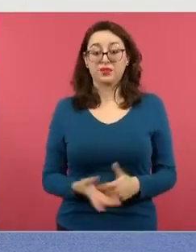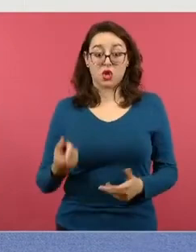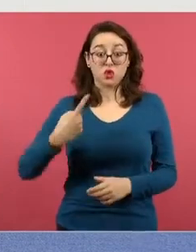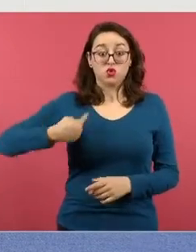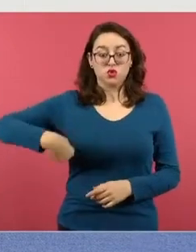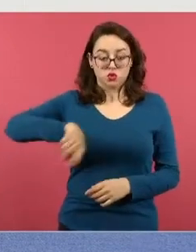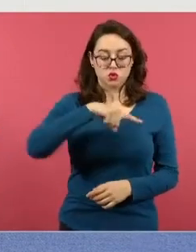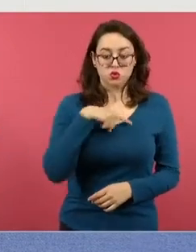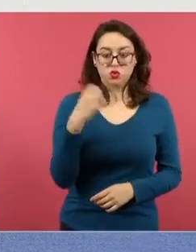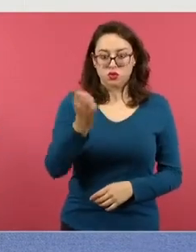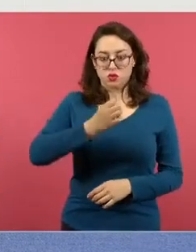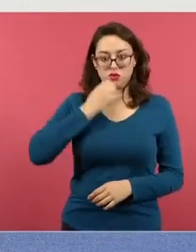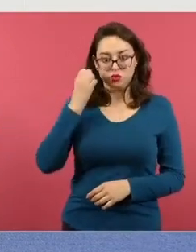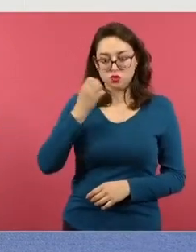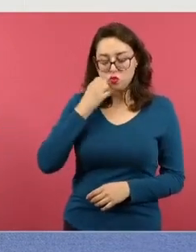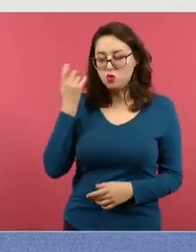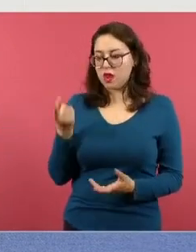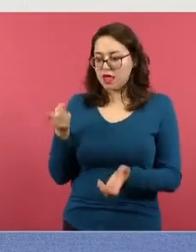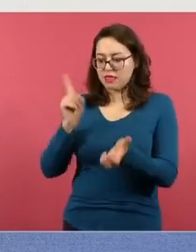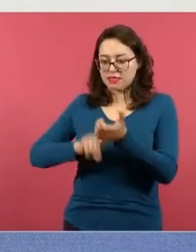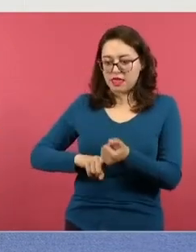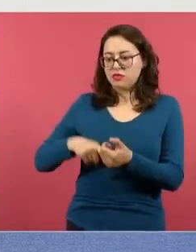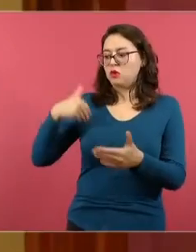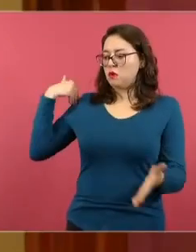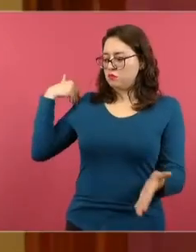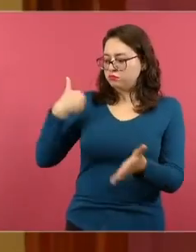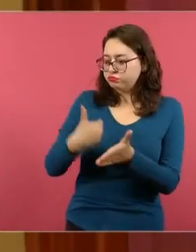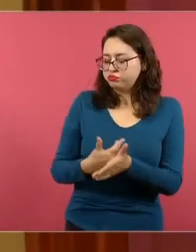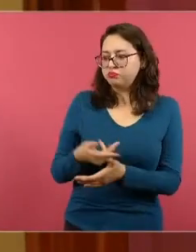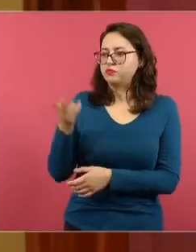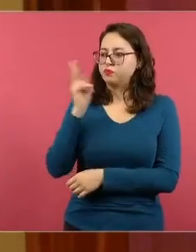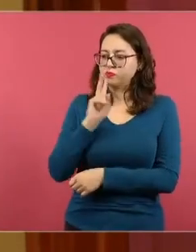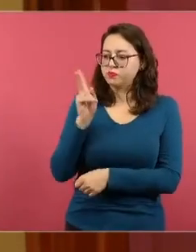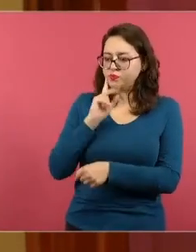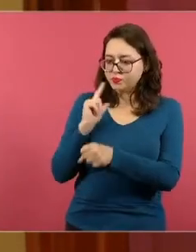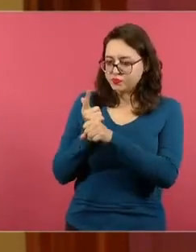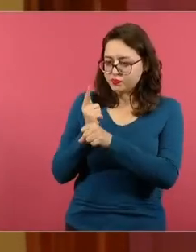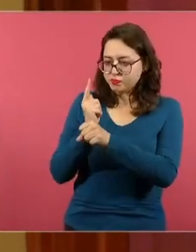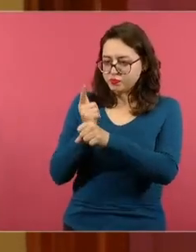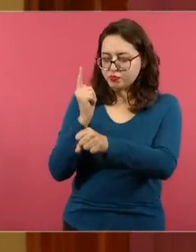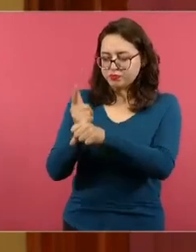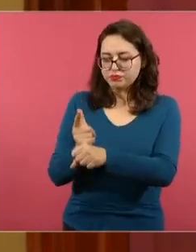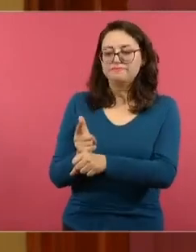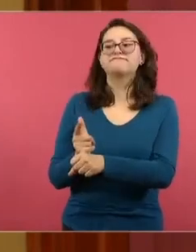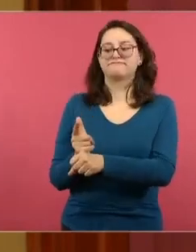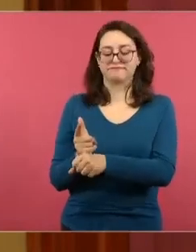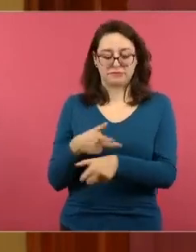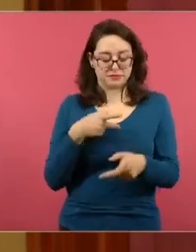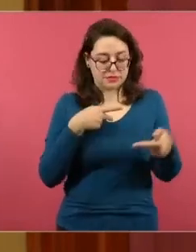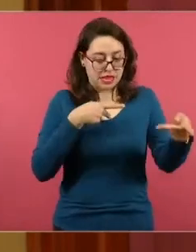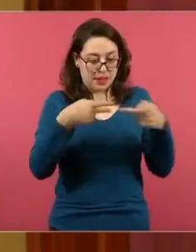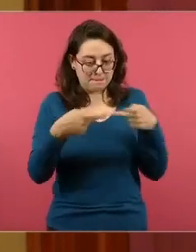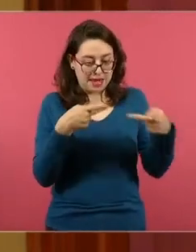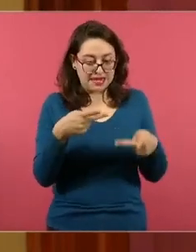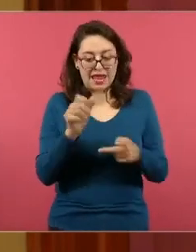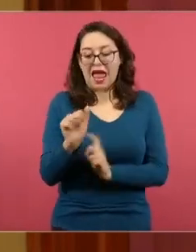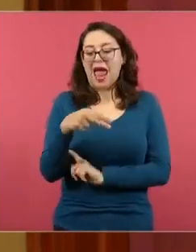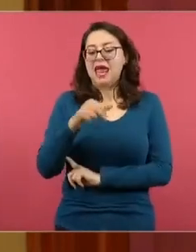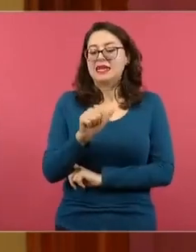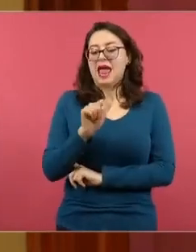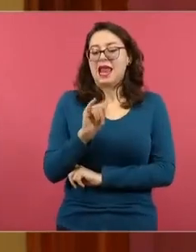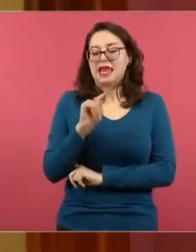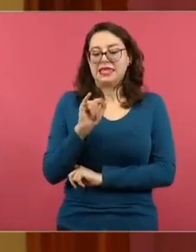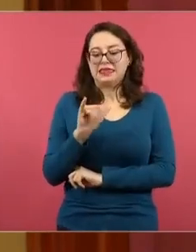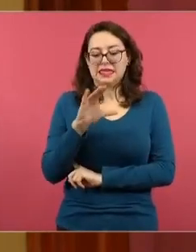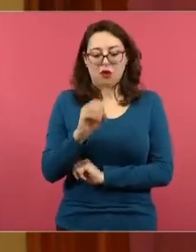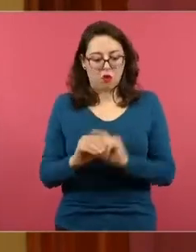largo de los espacios de los consejos técnicos escolares, que fue el plan analítico. Entonces, de ahí surgen